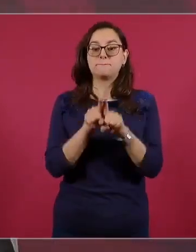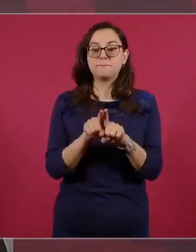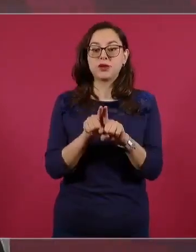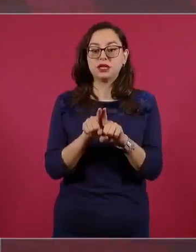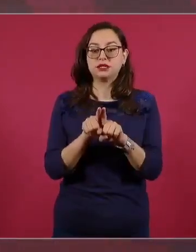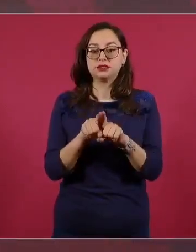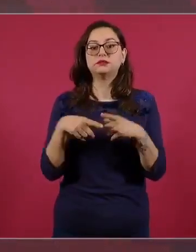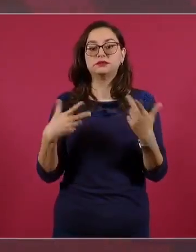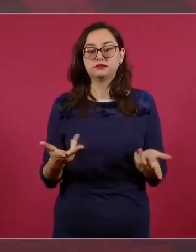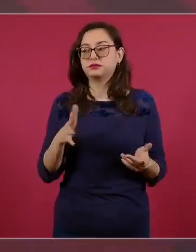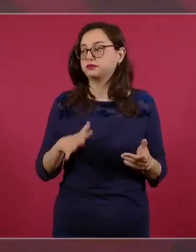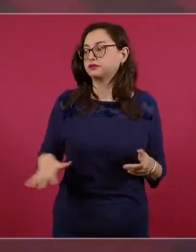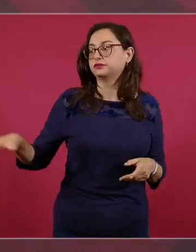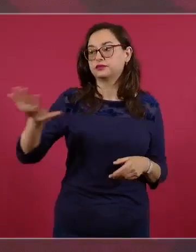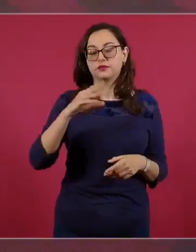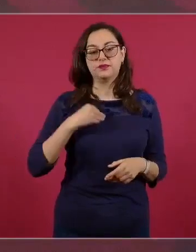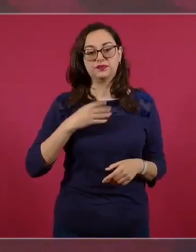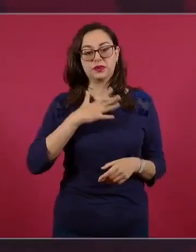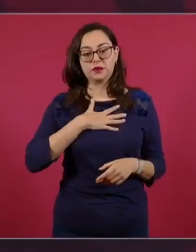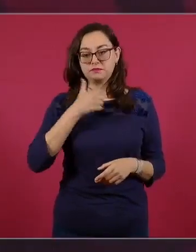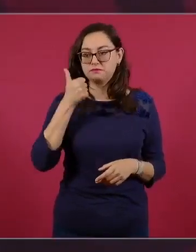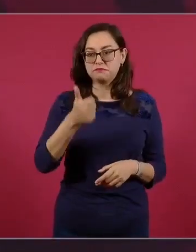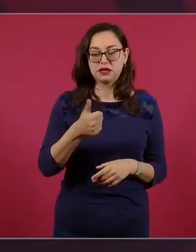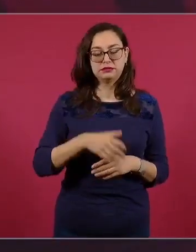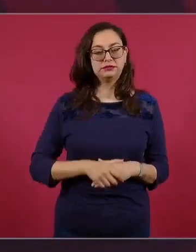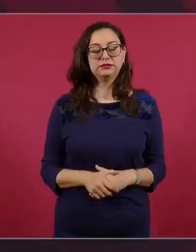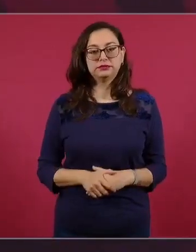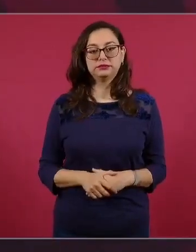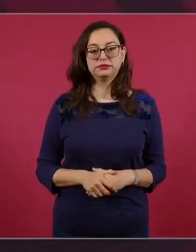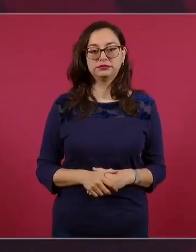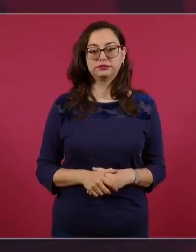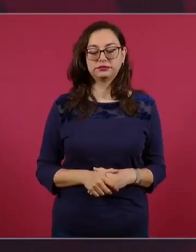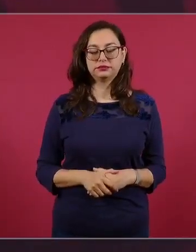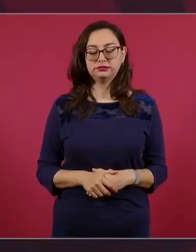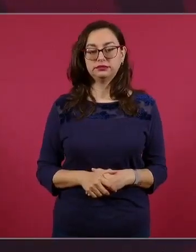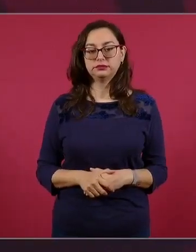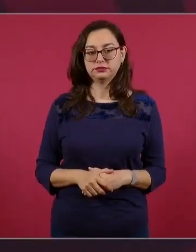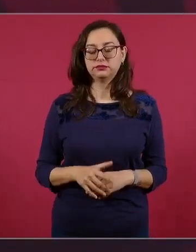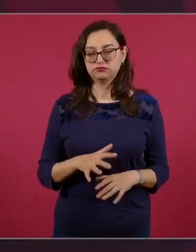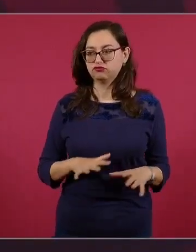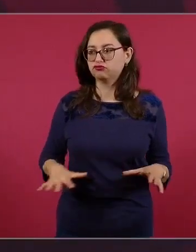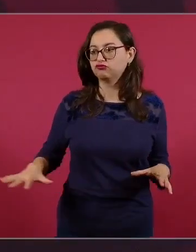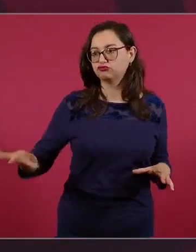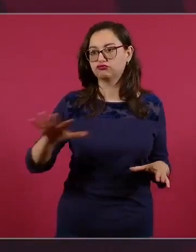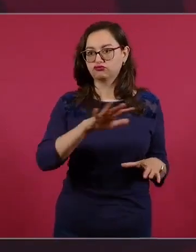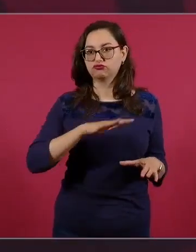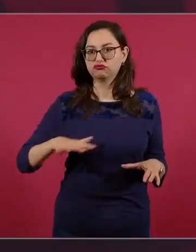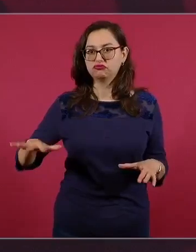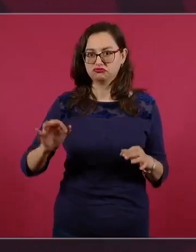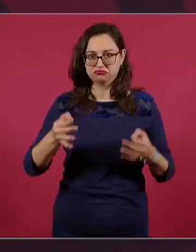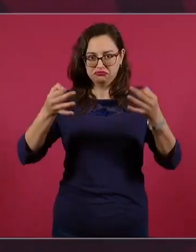vez haya más bienestar en nuestro pueblo para tener una sociedad mejor.